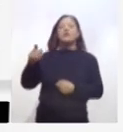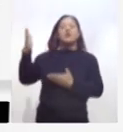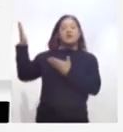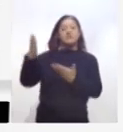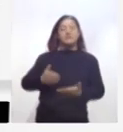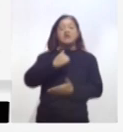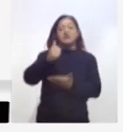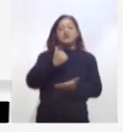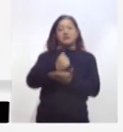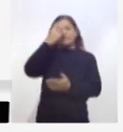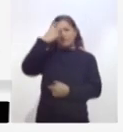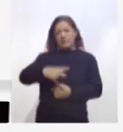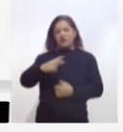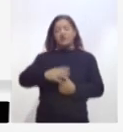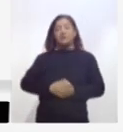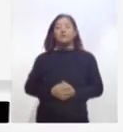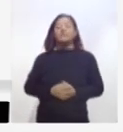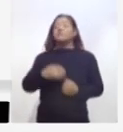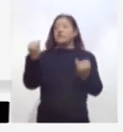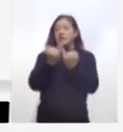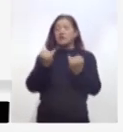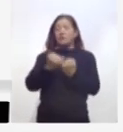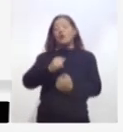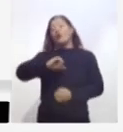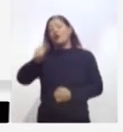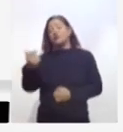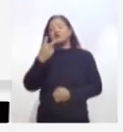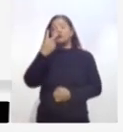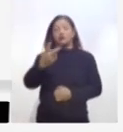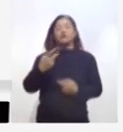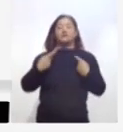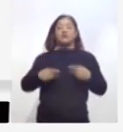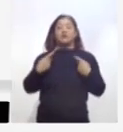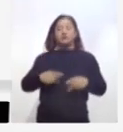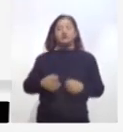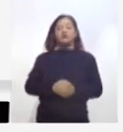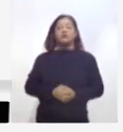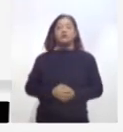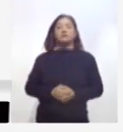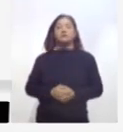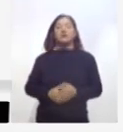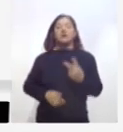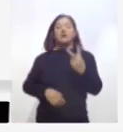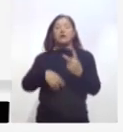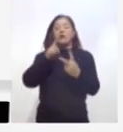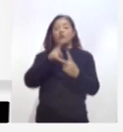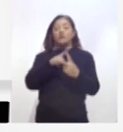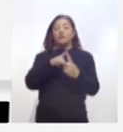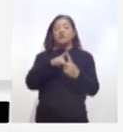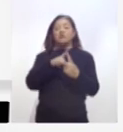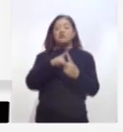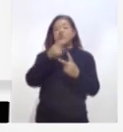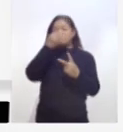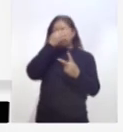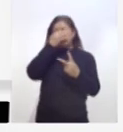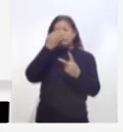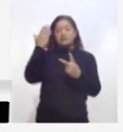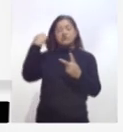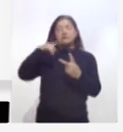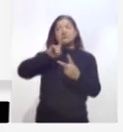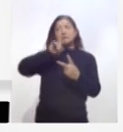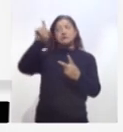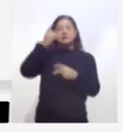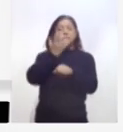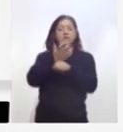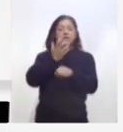México. De igual modo, confirmamos dos positivos adicionales. De ellos, una persona estuvo recientemente en Estados Unidos.